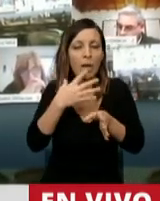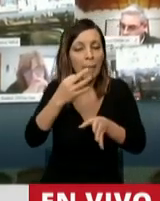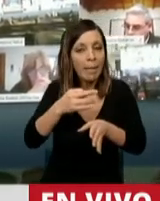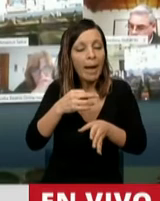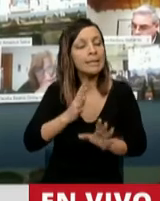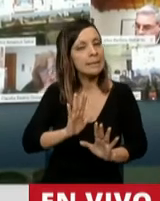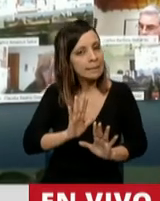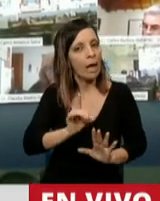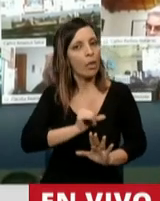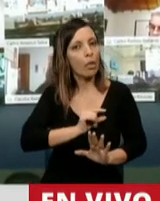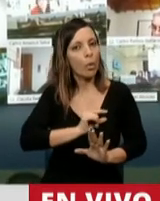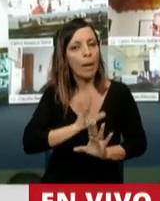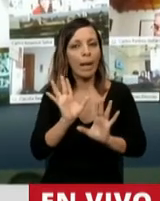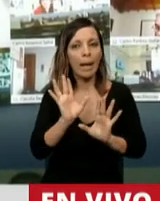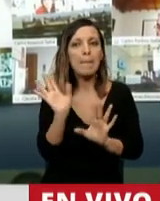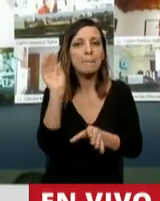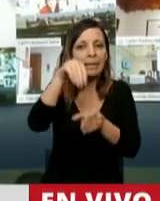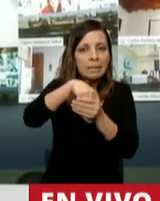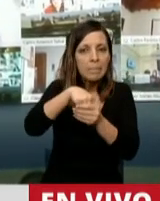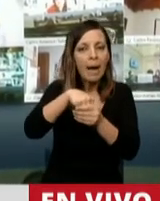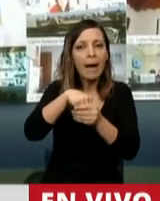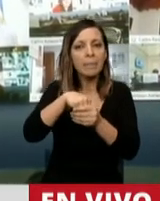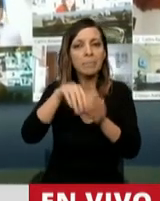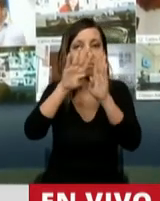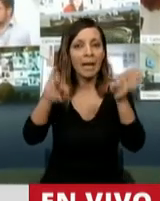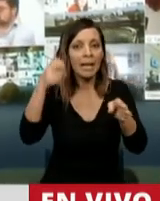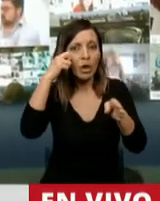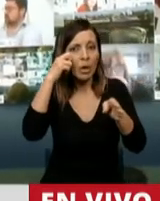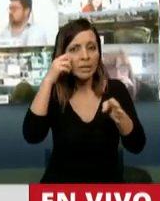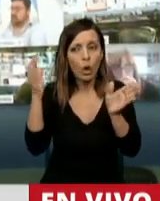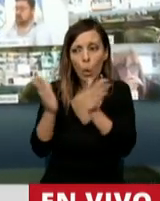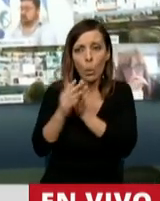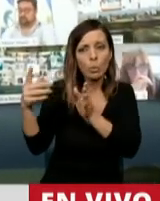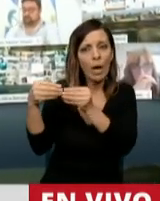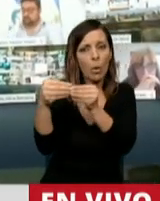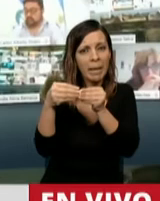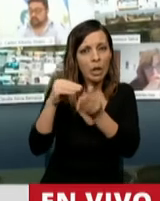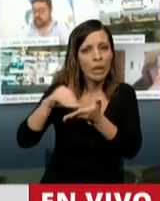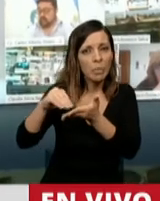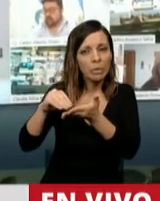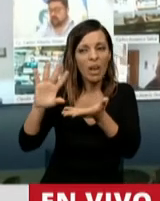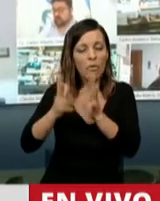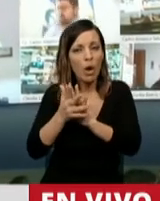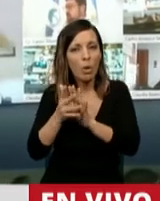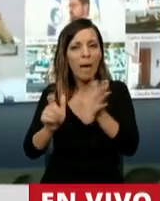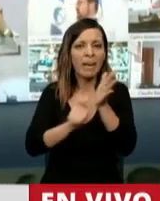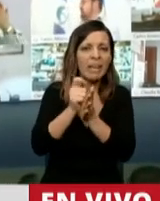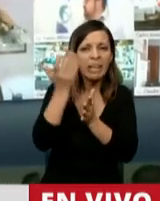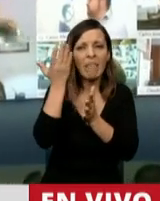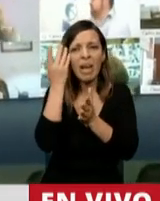doloroso participar y pertenecer a este Congreso con diputados que a través de las redes sociales